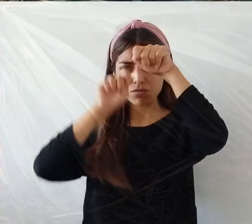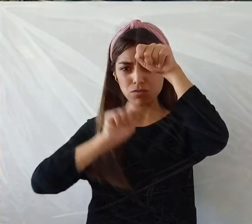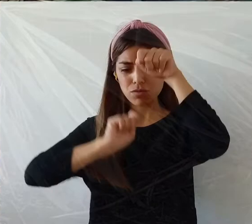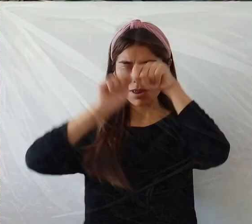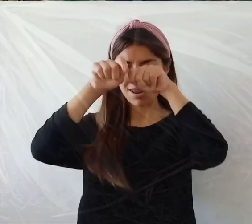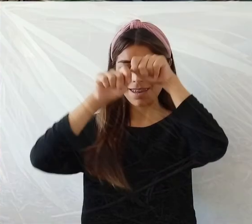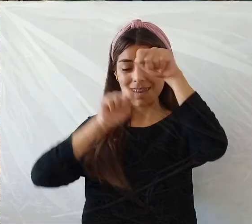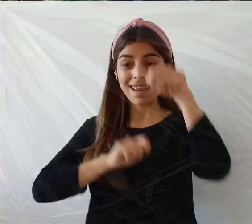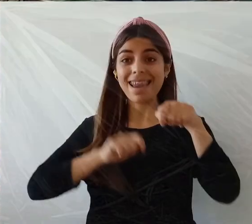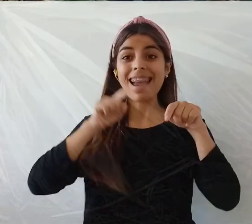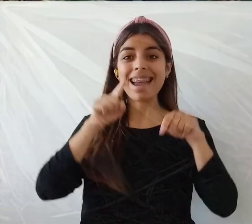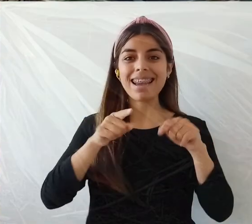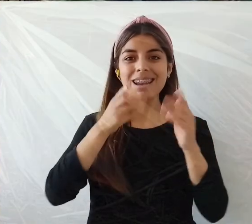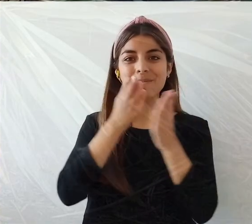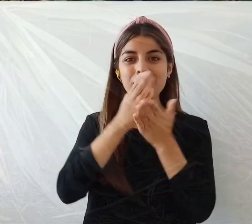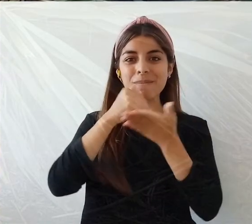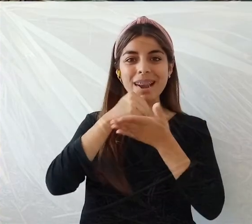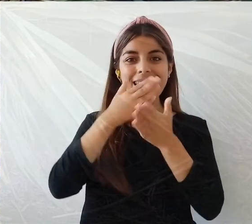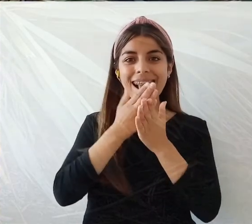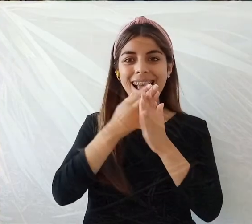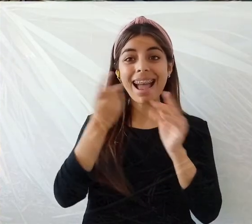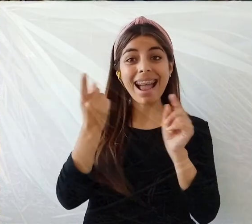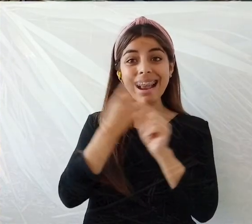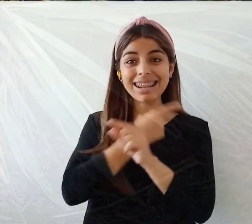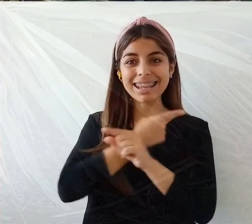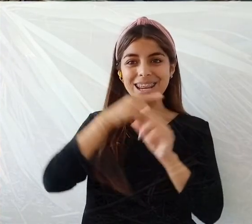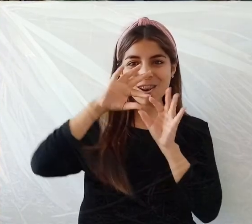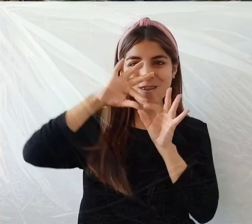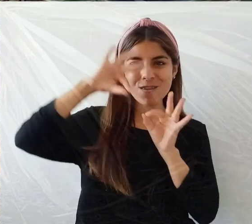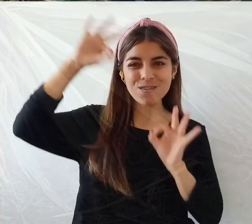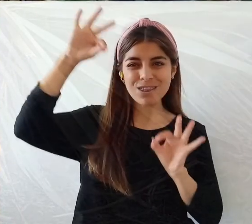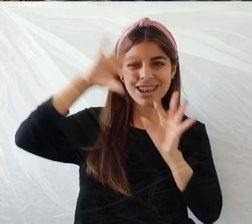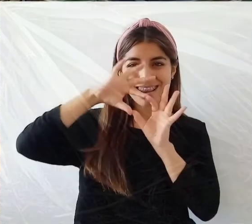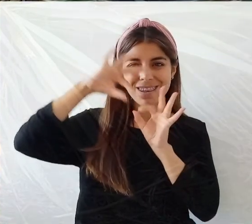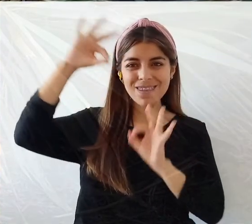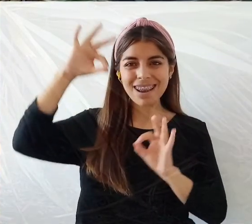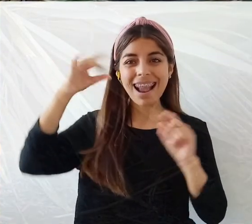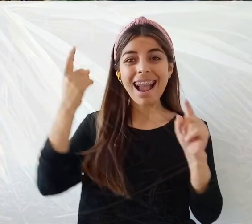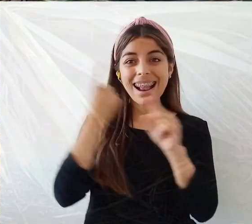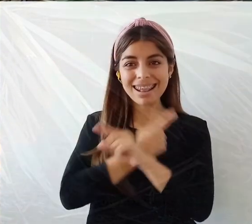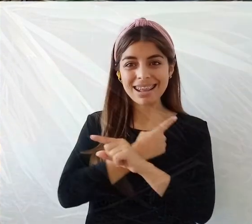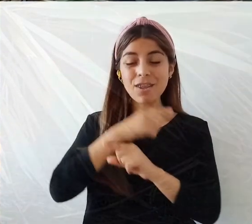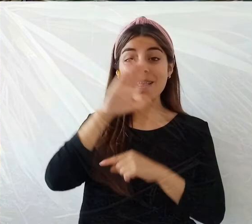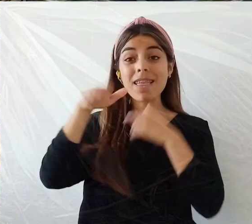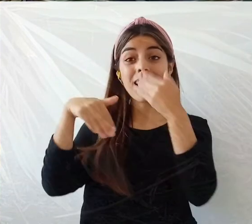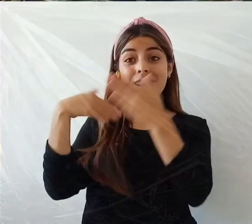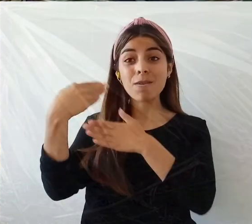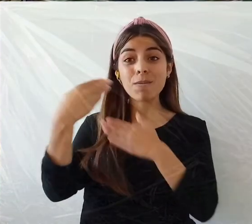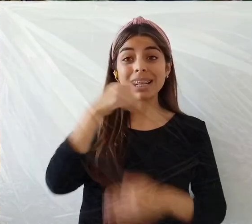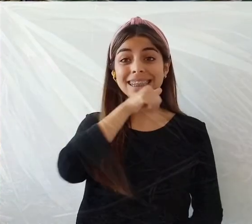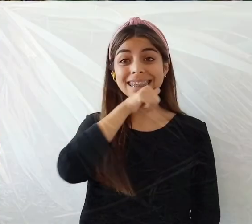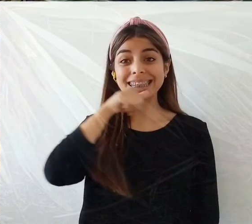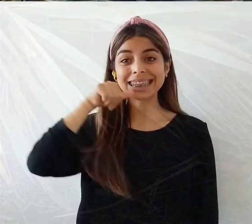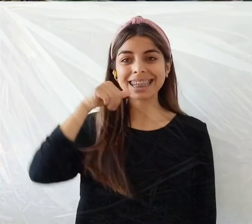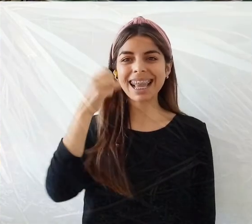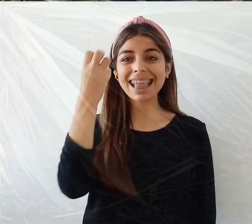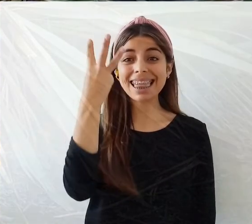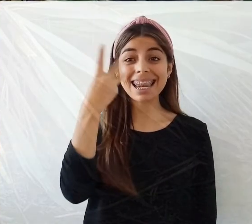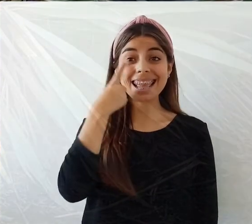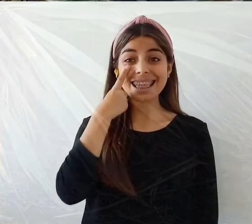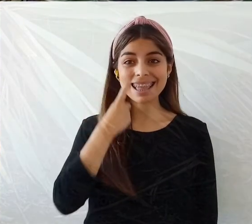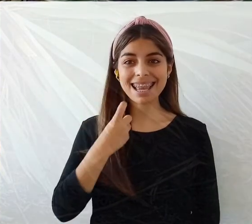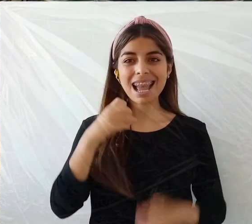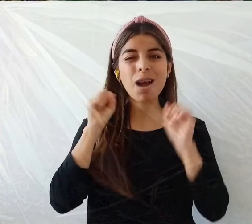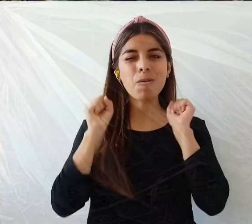Ah, vas preparando enseguida la fibra. Al tiro se prepara porque hay que colocarlo a secar porque en tres días está lista para tejer.